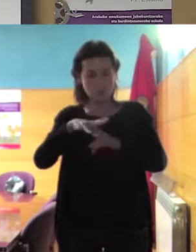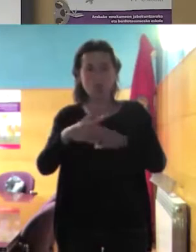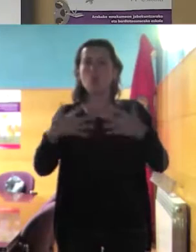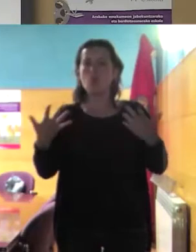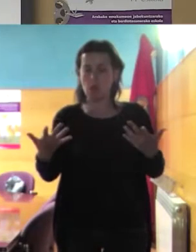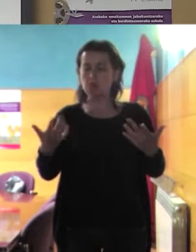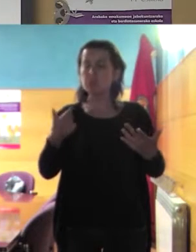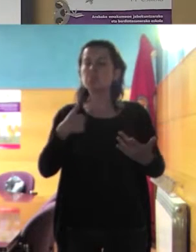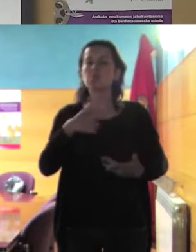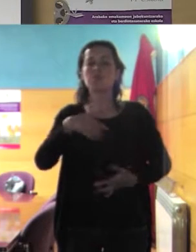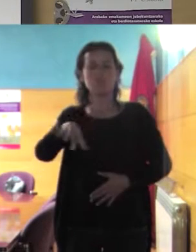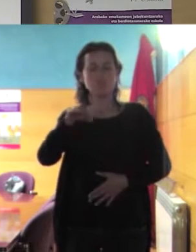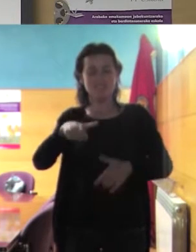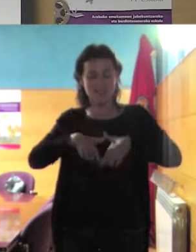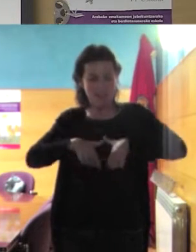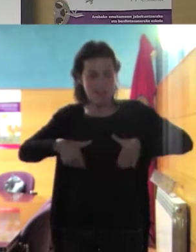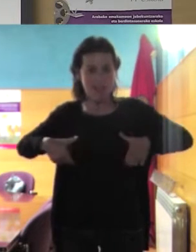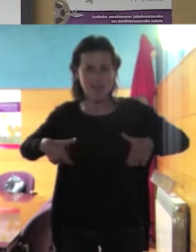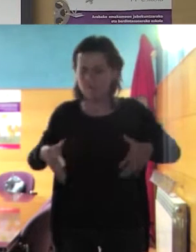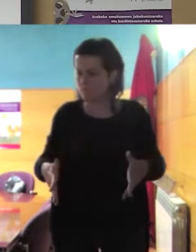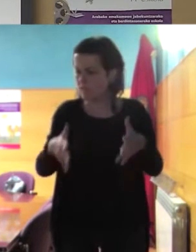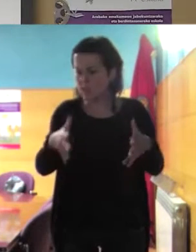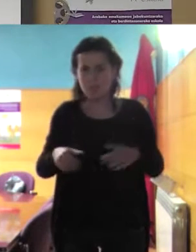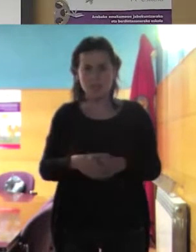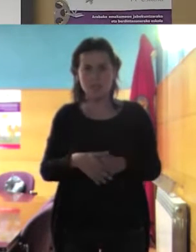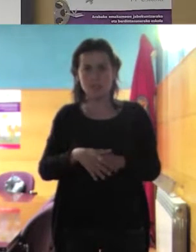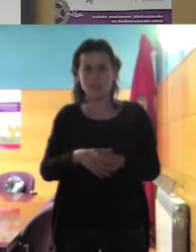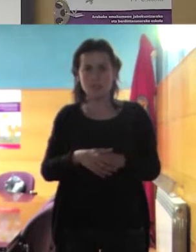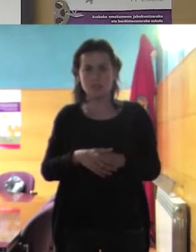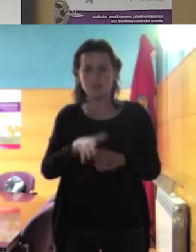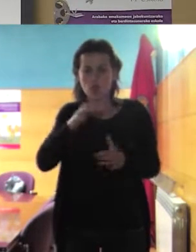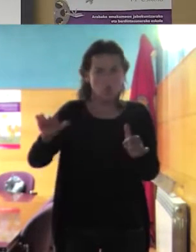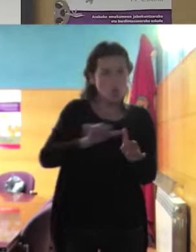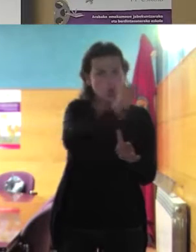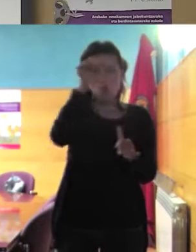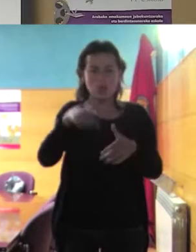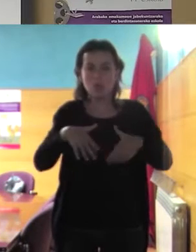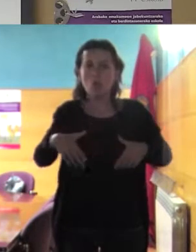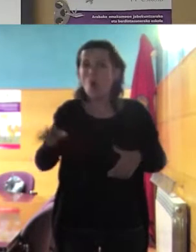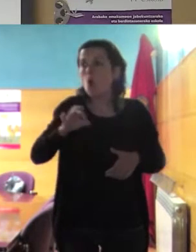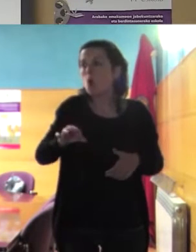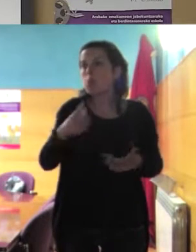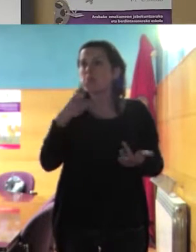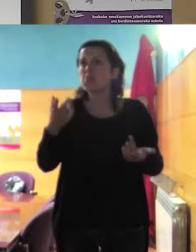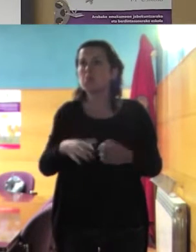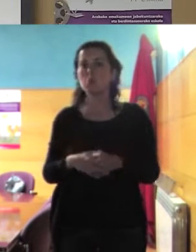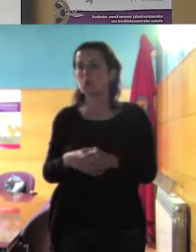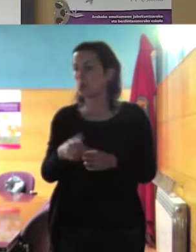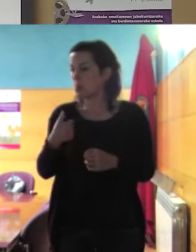este bikini que no me lo quito ni para dormir o puede decir oiga que yo salgo a jugar y solo a jugar como estos